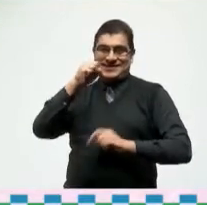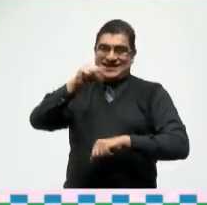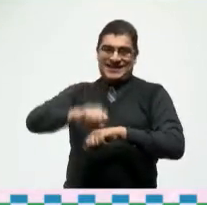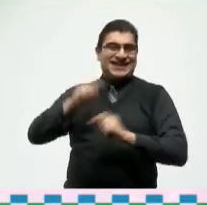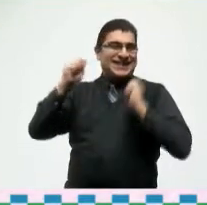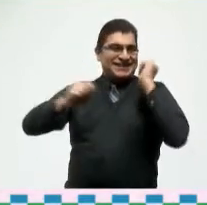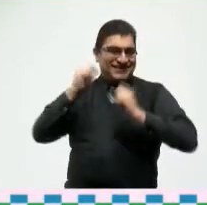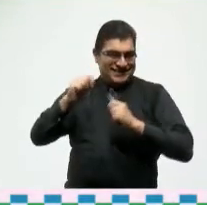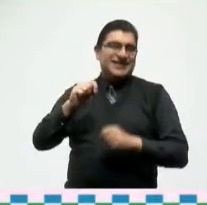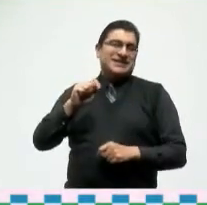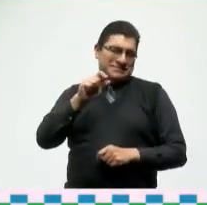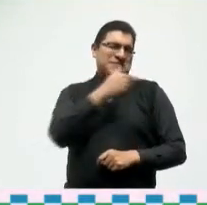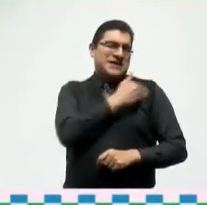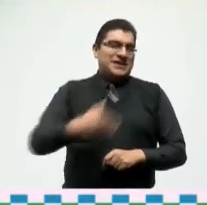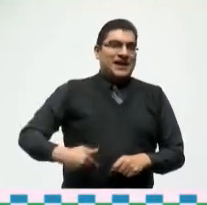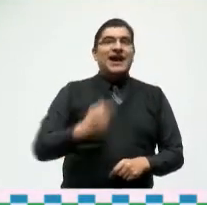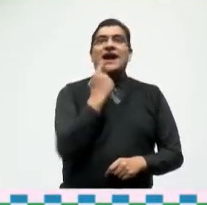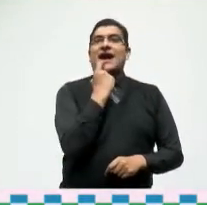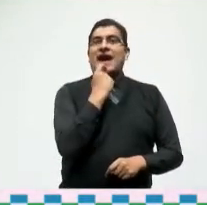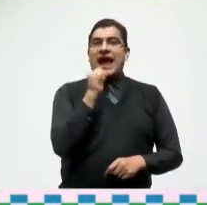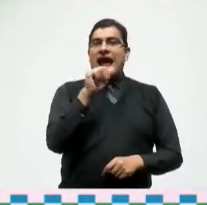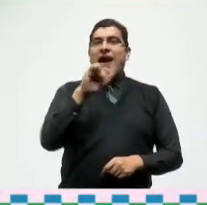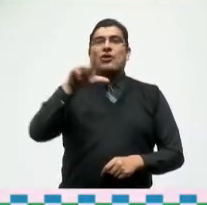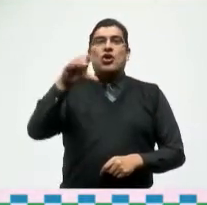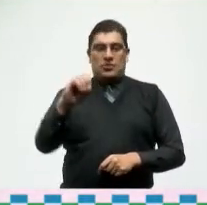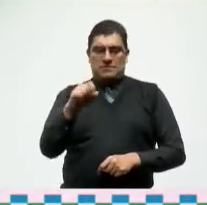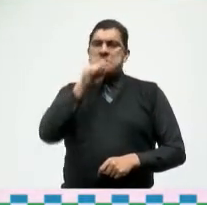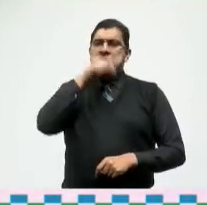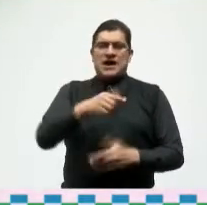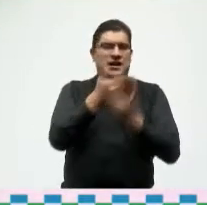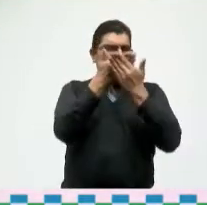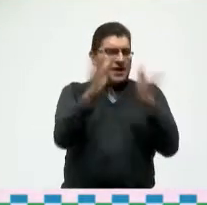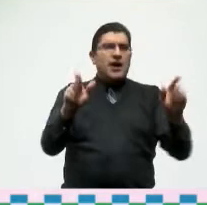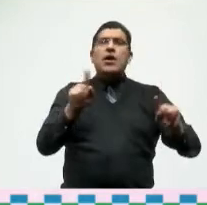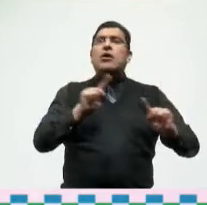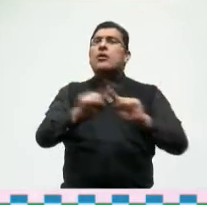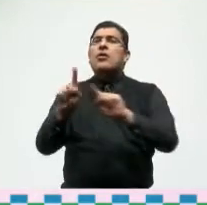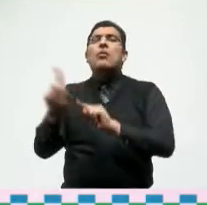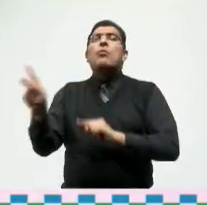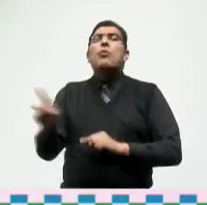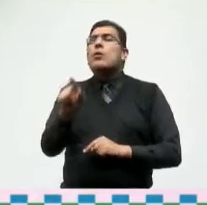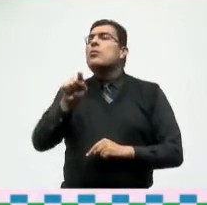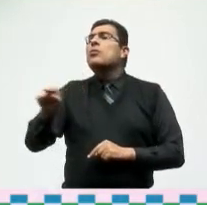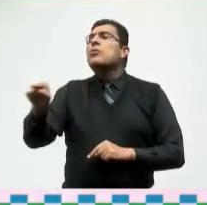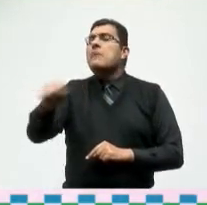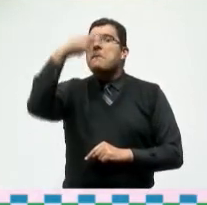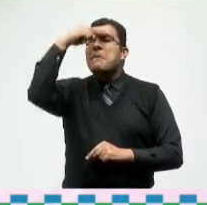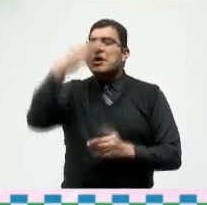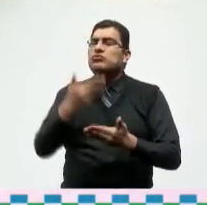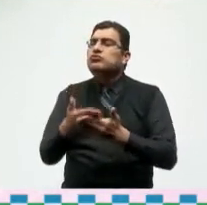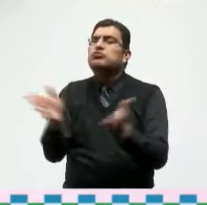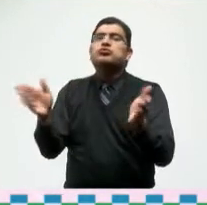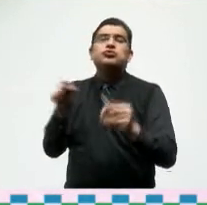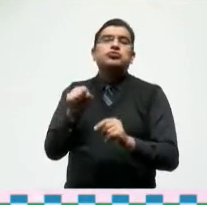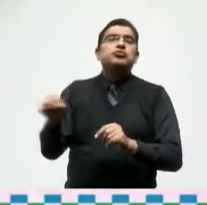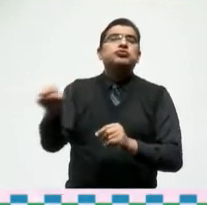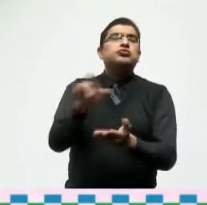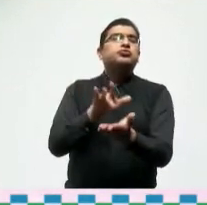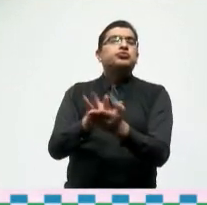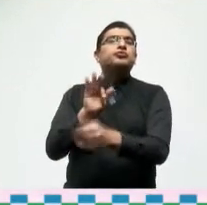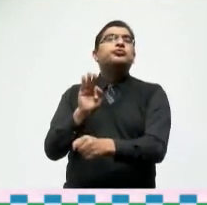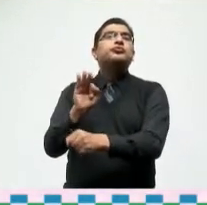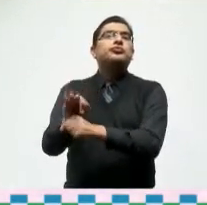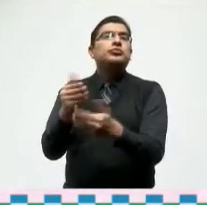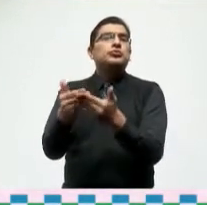gobierno del presidente Andrés Manuel López Obrador de abrir a más pueblos mexicanos la oportunidad de desarrollar su